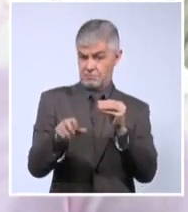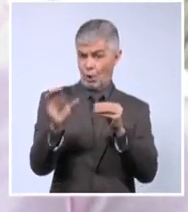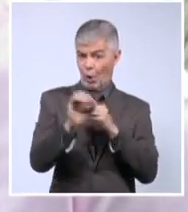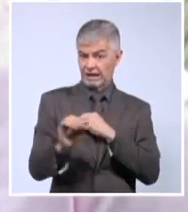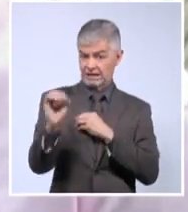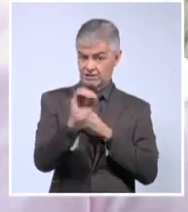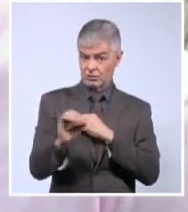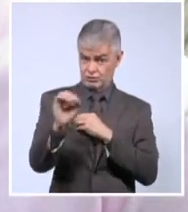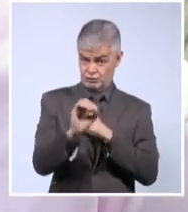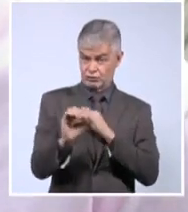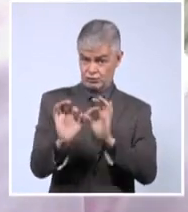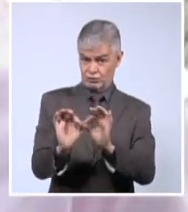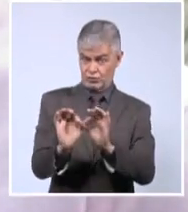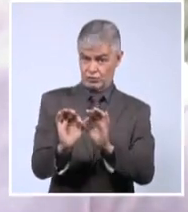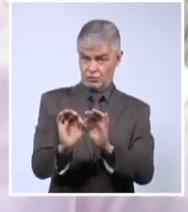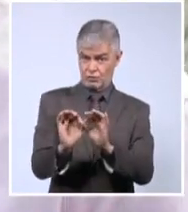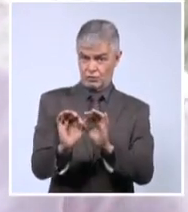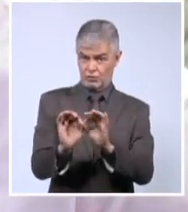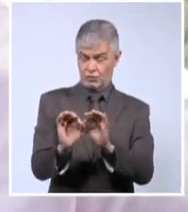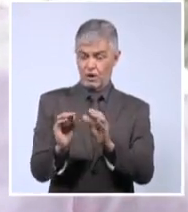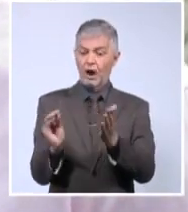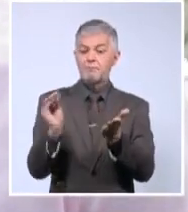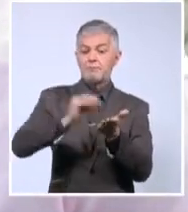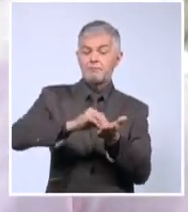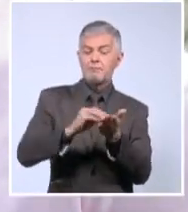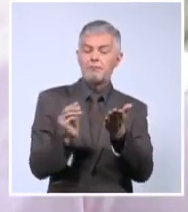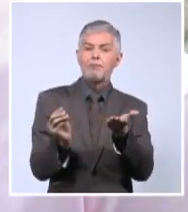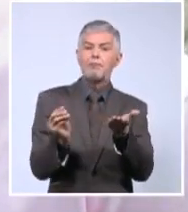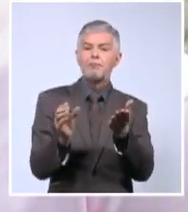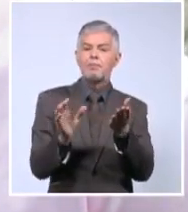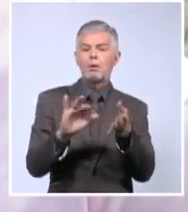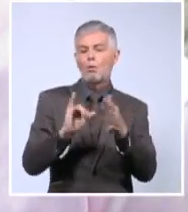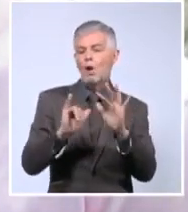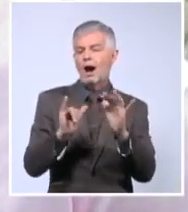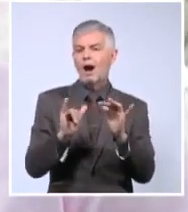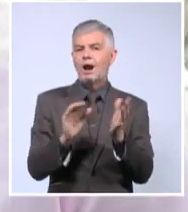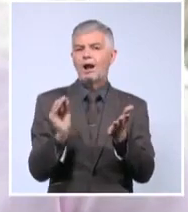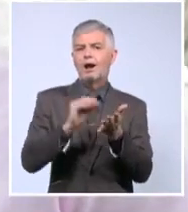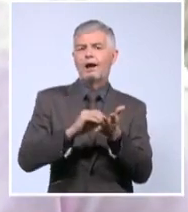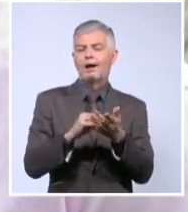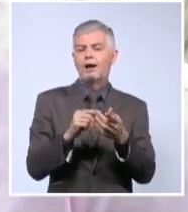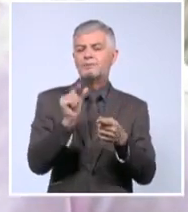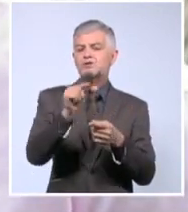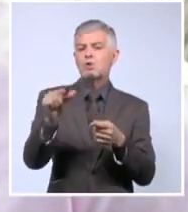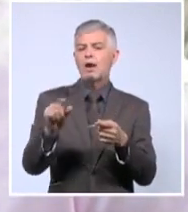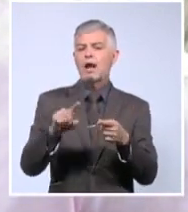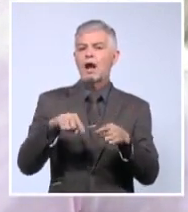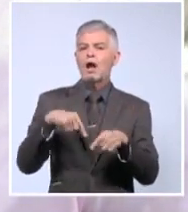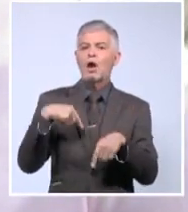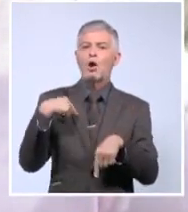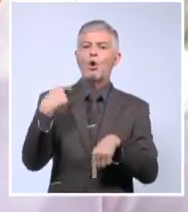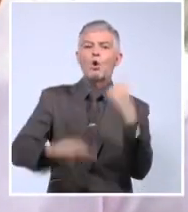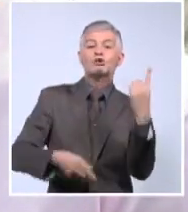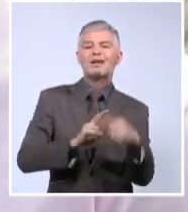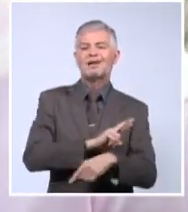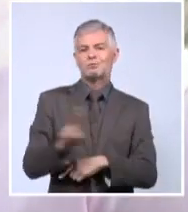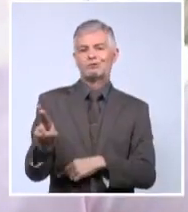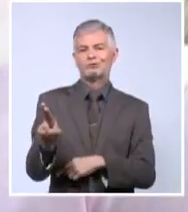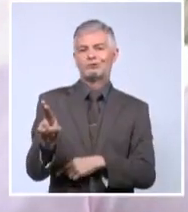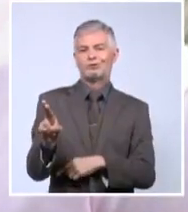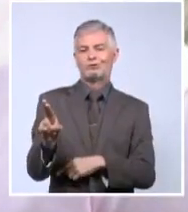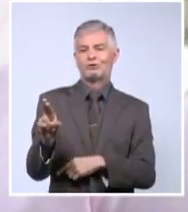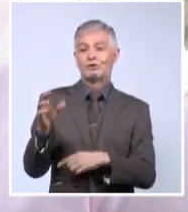forman parte de un círculo, de un círculo de contrarrevolución financiado por Estados Unidos.